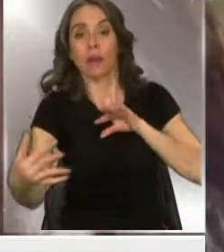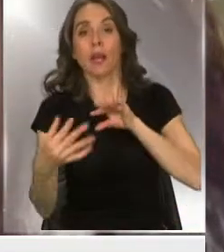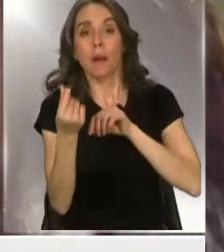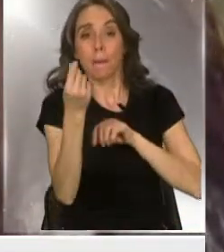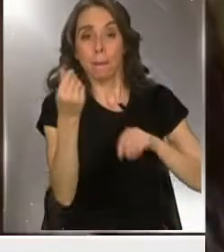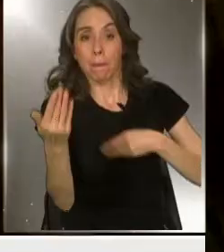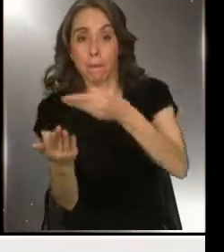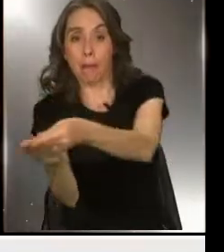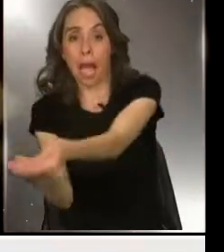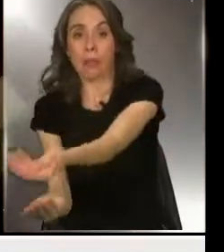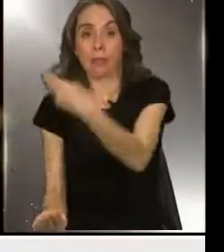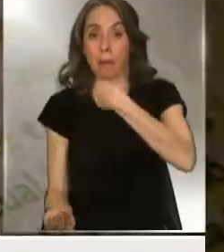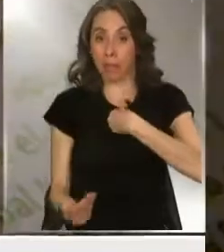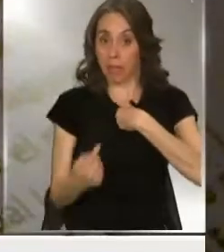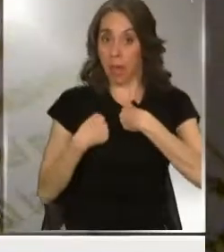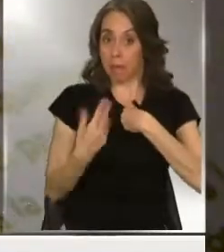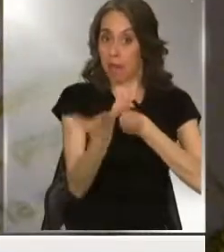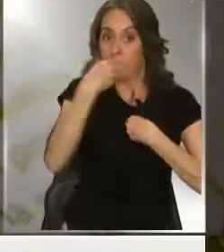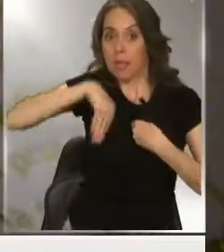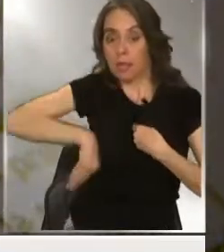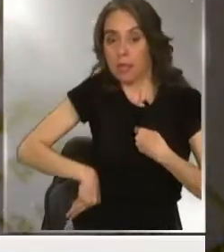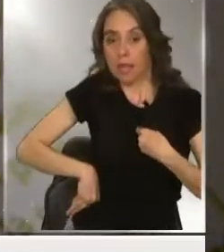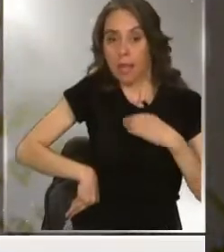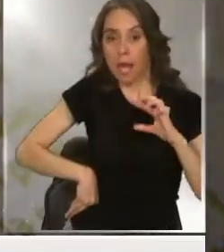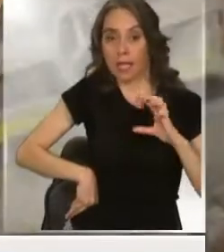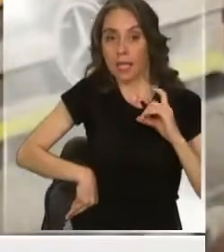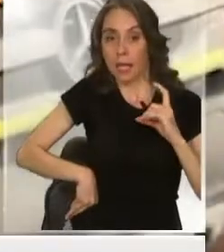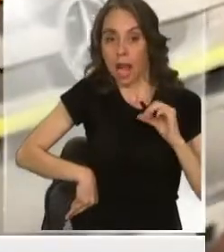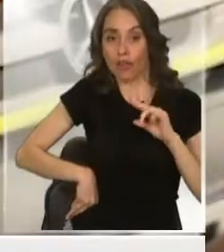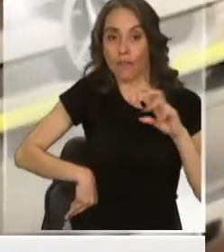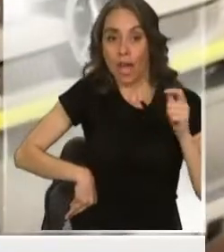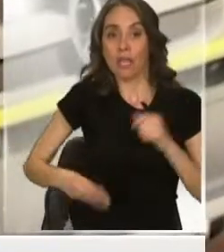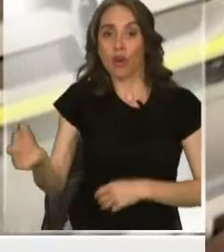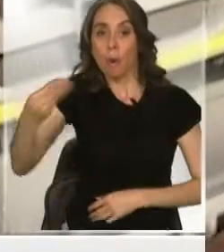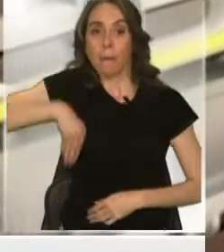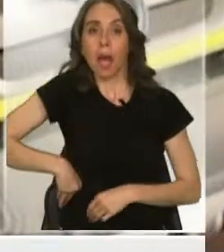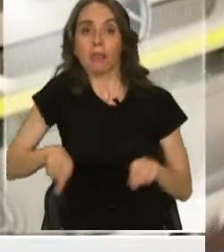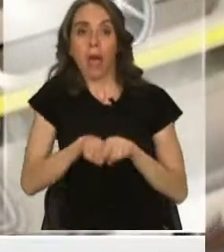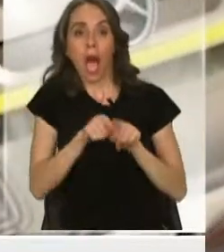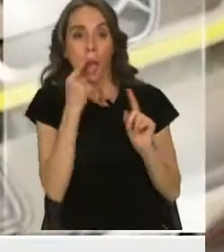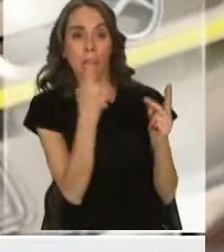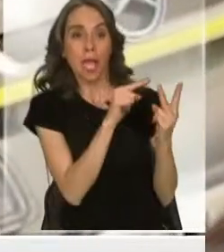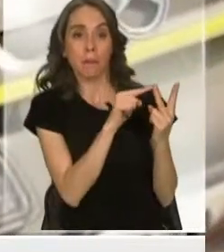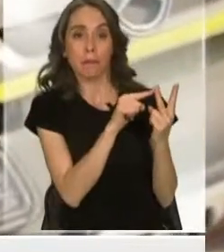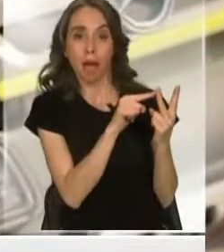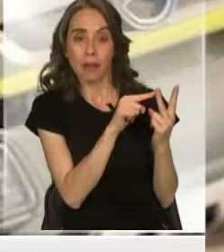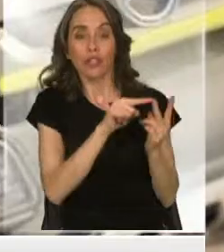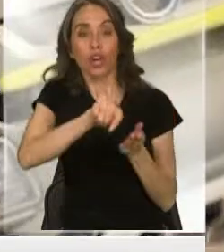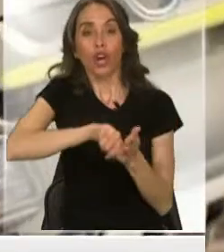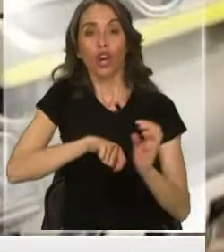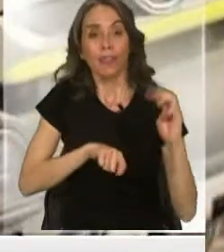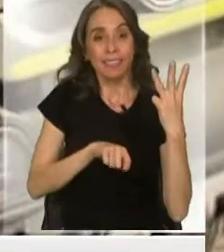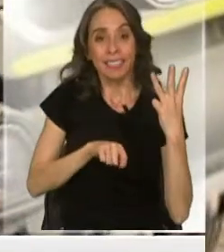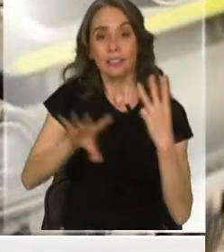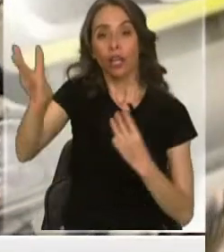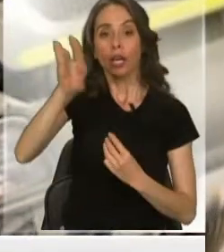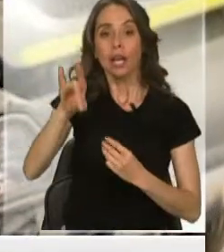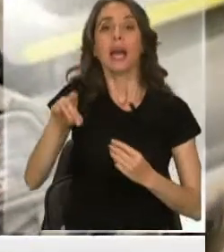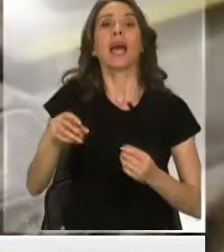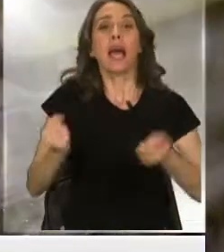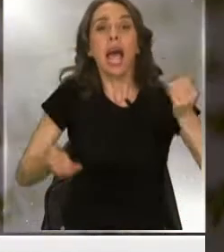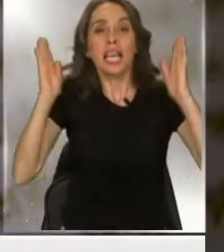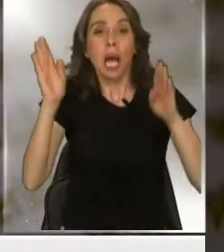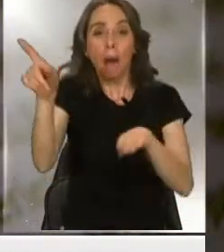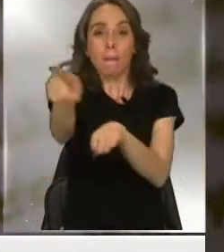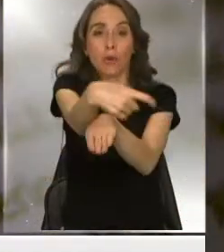económico para el mismo Ricardo Vallejos y un hermano. El tercer episodio correspondió a la contratación de un camión pluma por